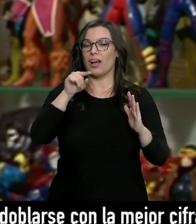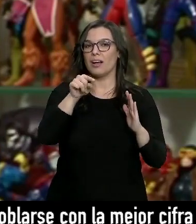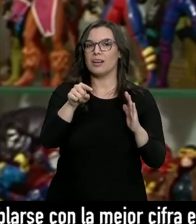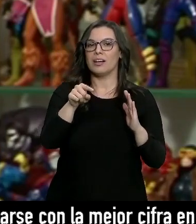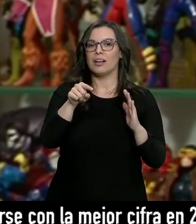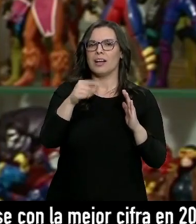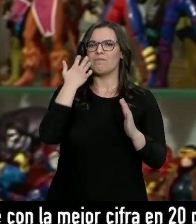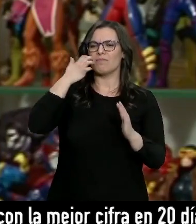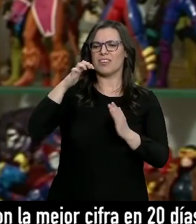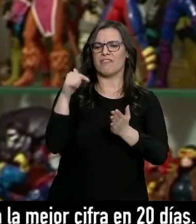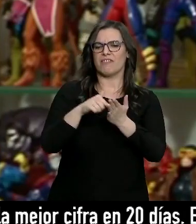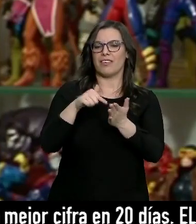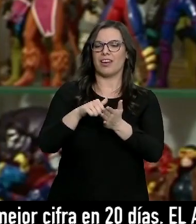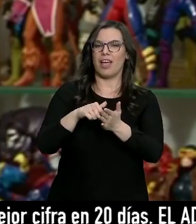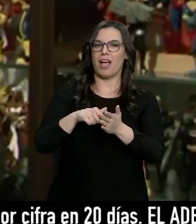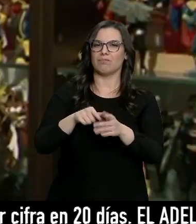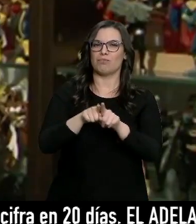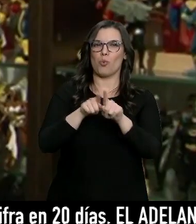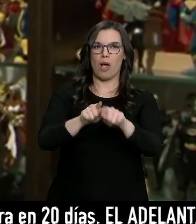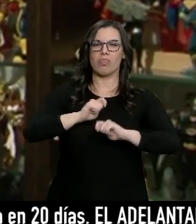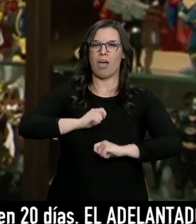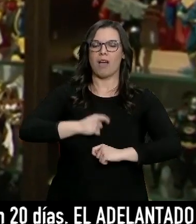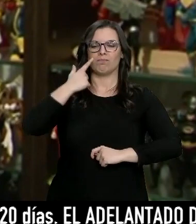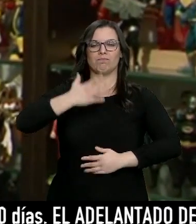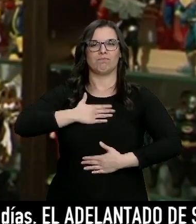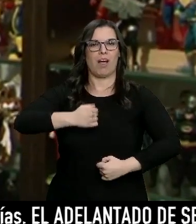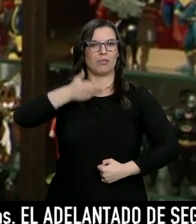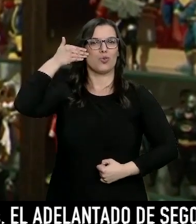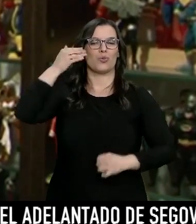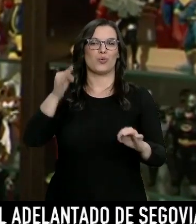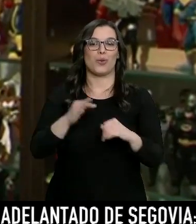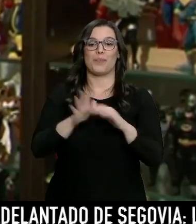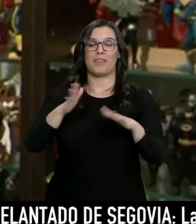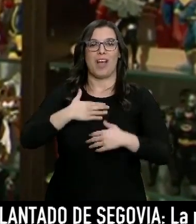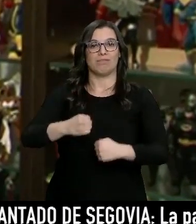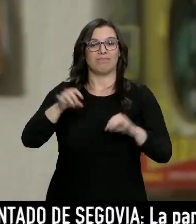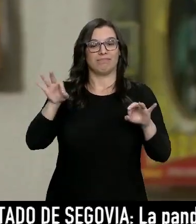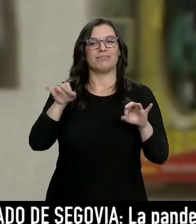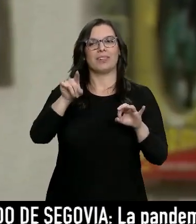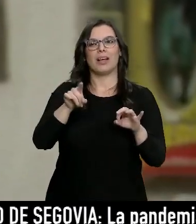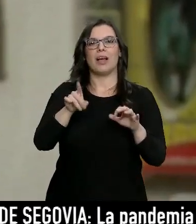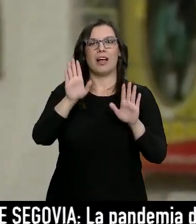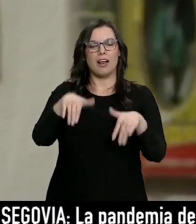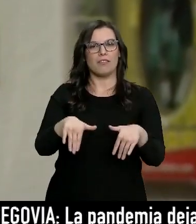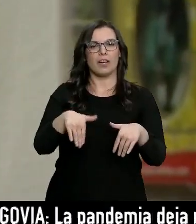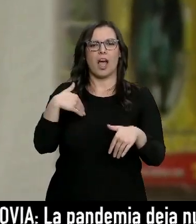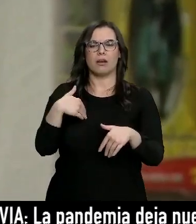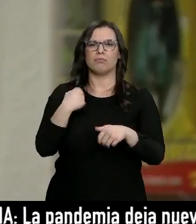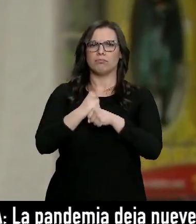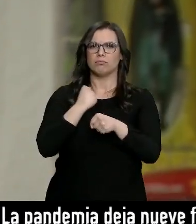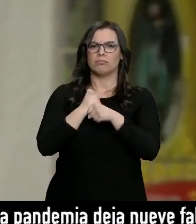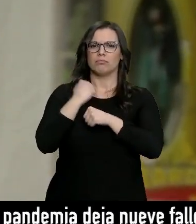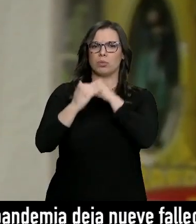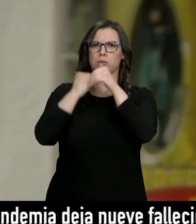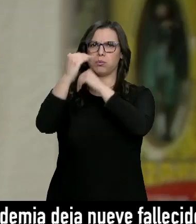reivindicarse como friki será echarle un par de narices. Y con ese empuje que le caracteriza se ha labrado una carrera profesional como